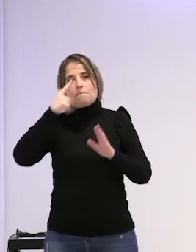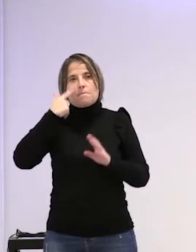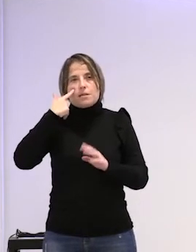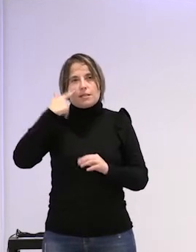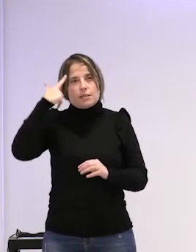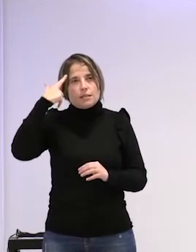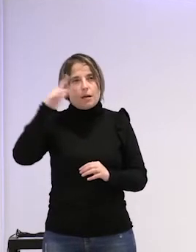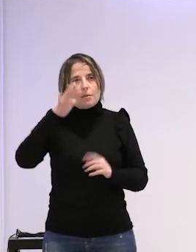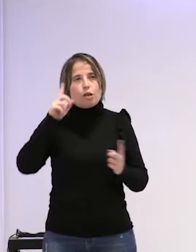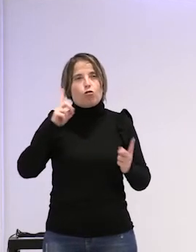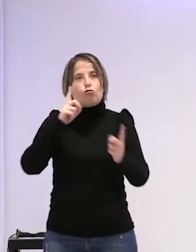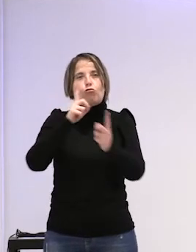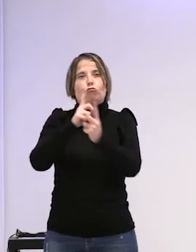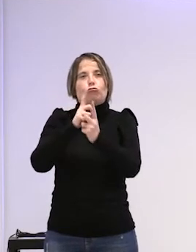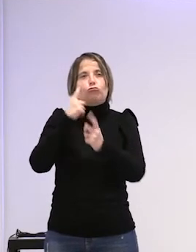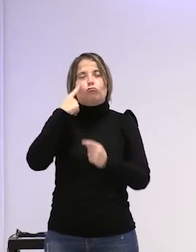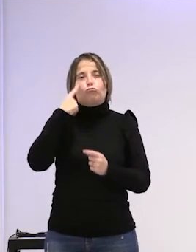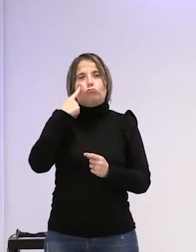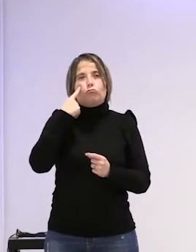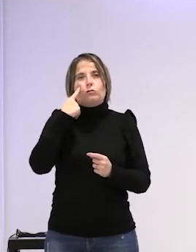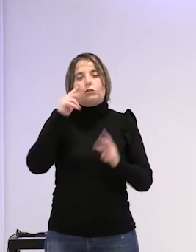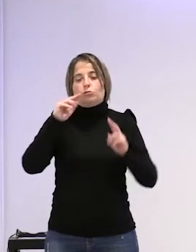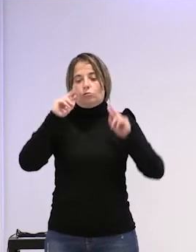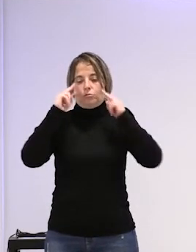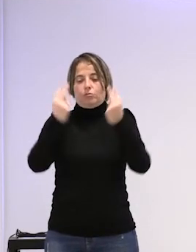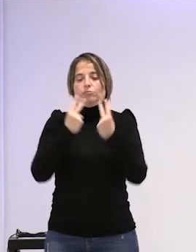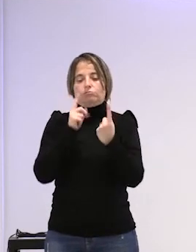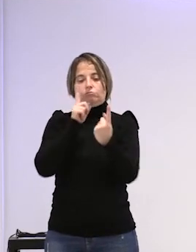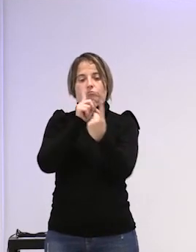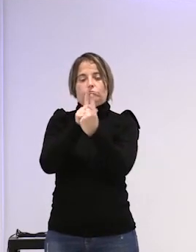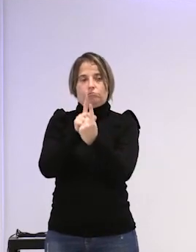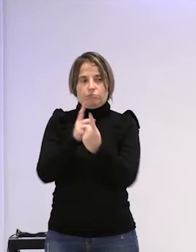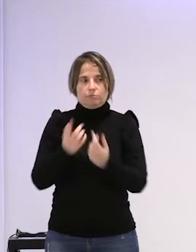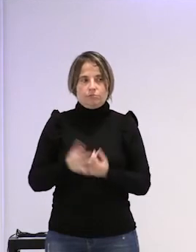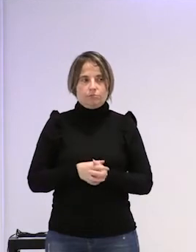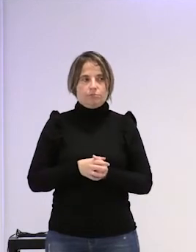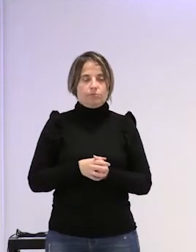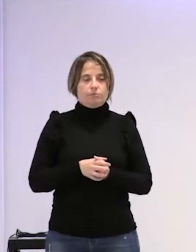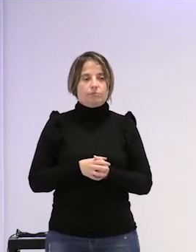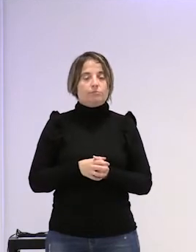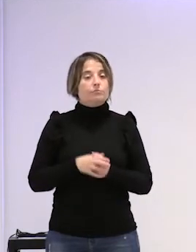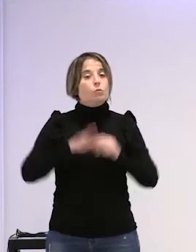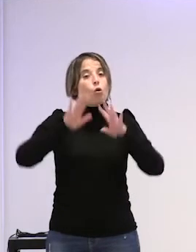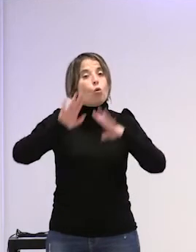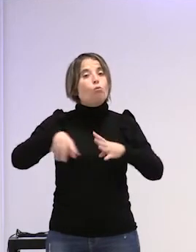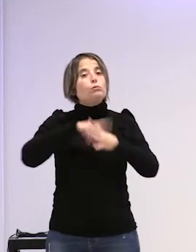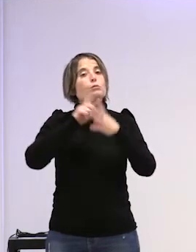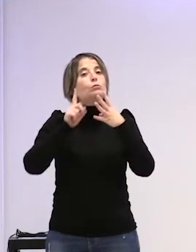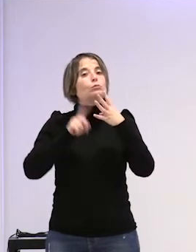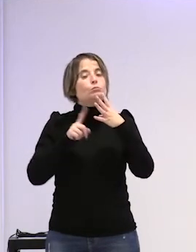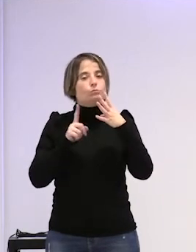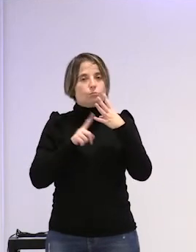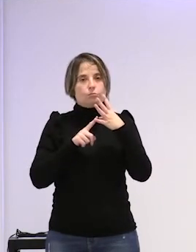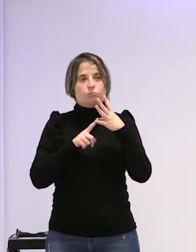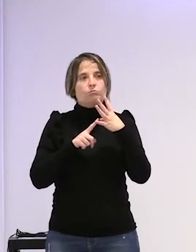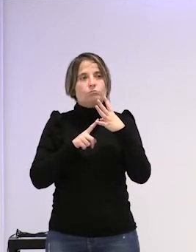en otro lugar frente a esa experiencia es decir frente a ti misma al final y por último reconocer